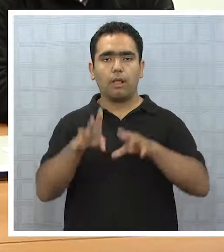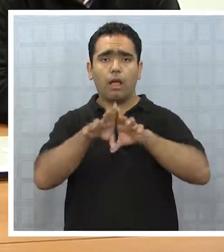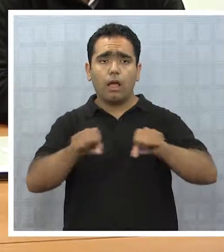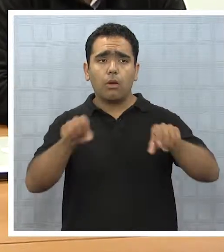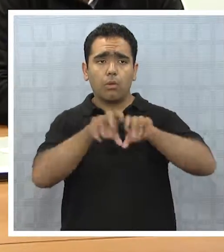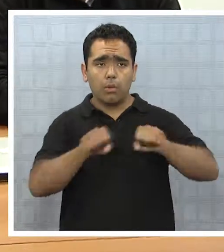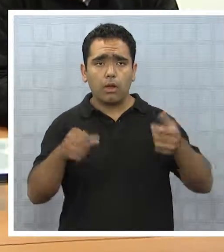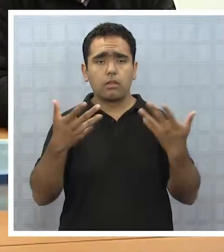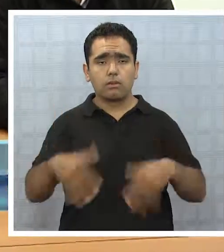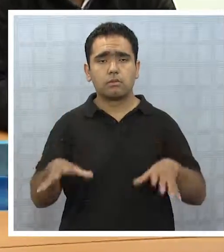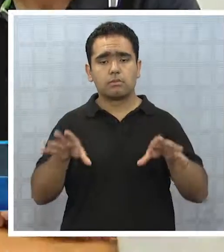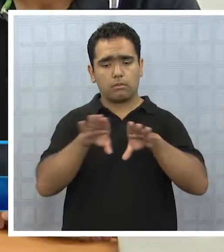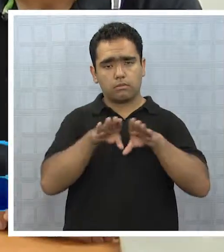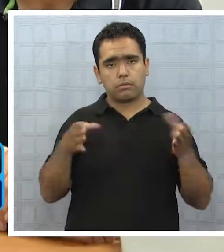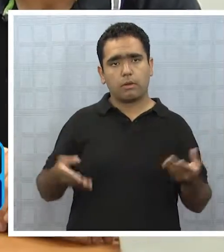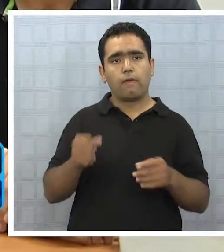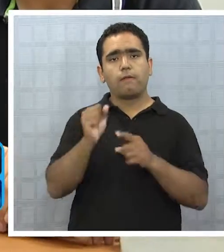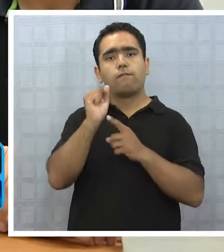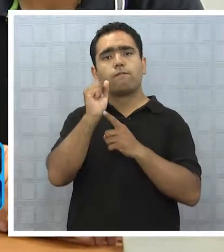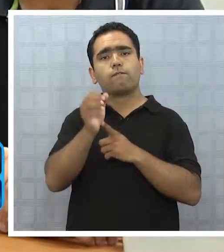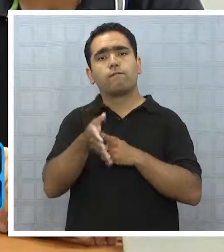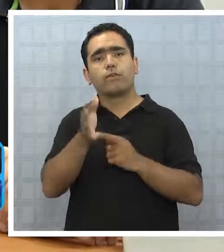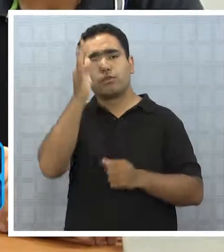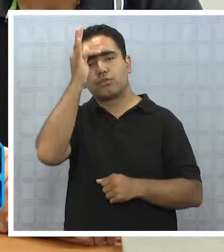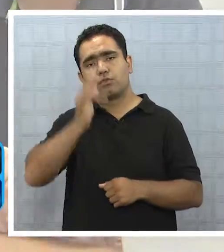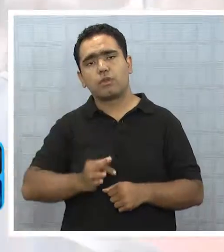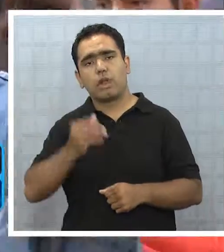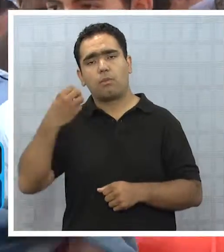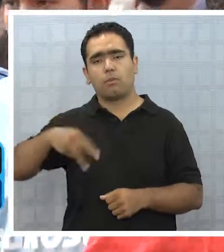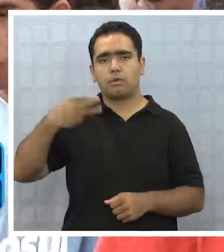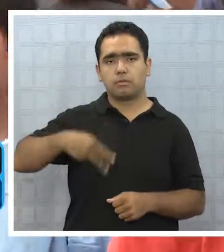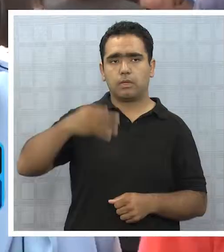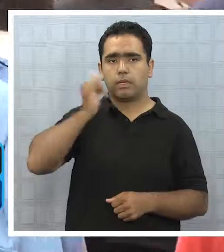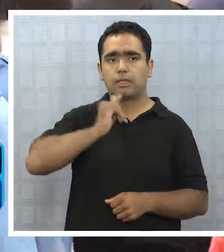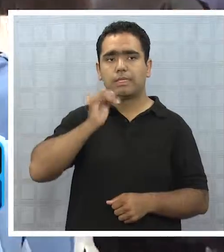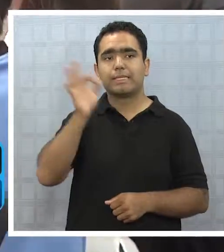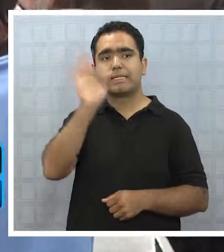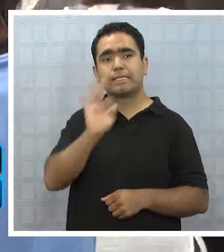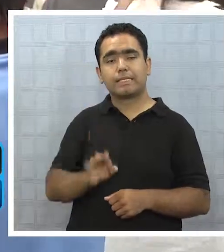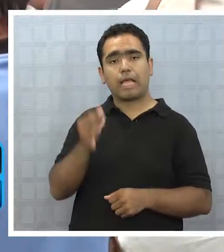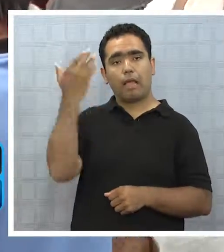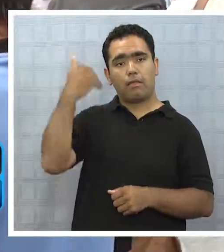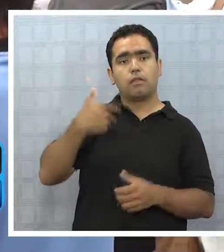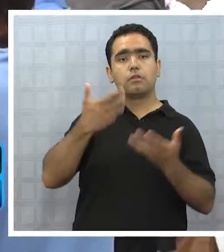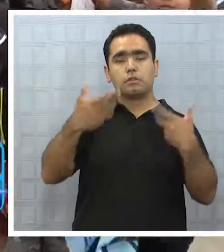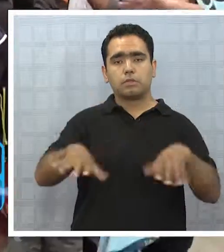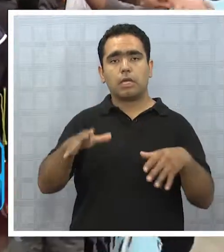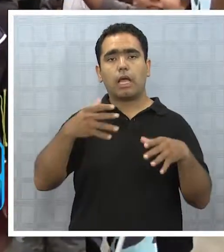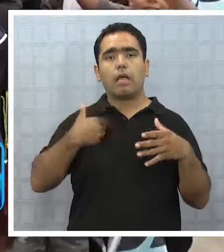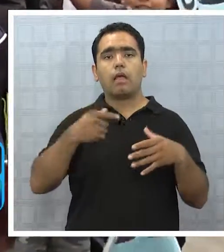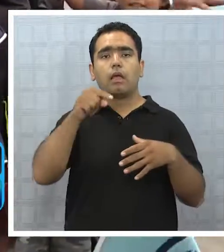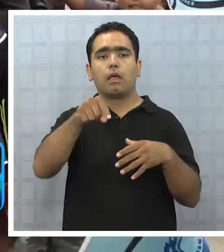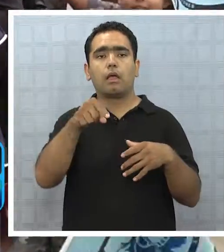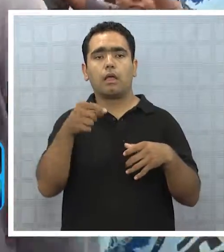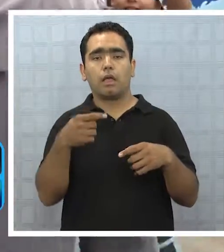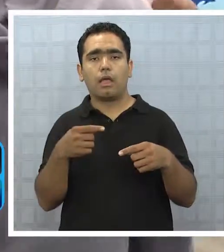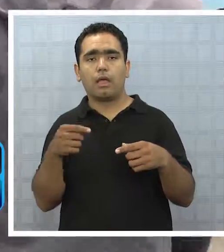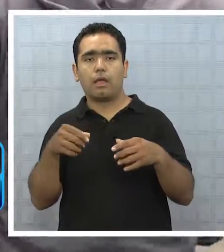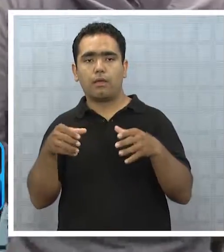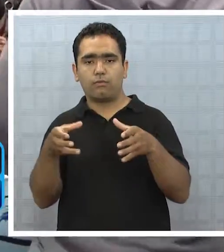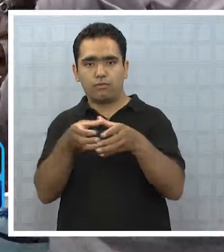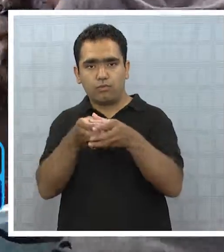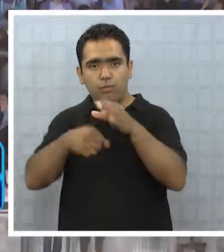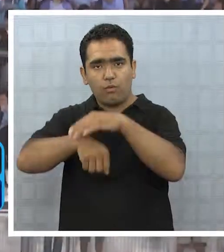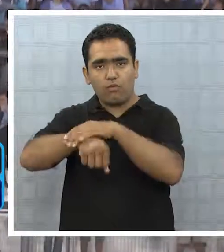Un acuerdo de asamblea de los funcionarios municipales de Iquique ha permitido que este sábado se pueda realizar el partido entre